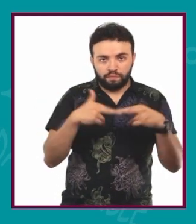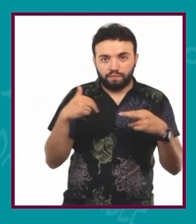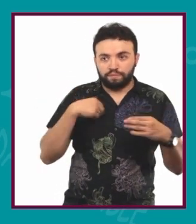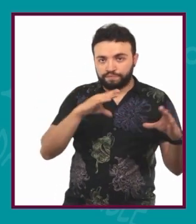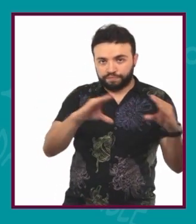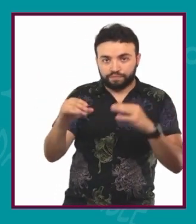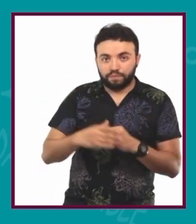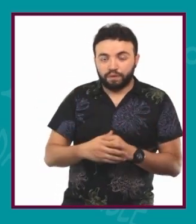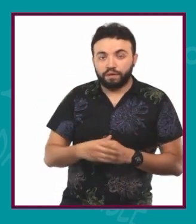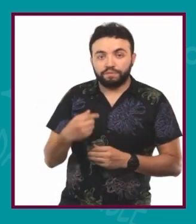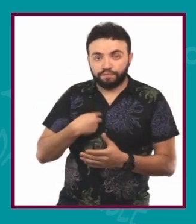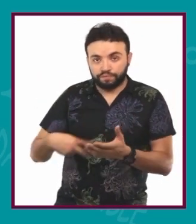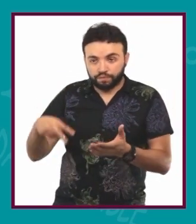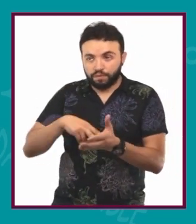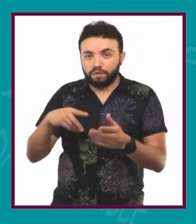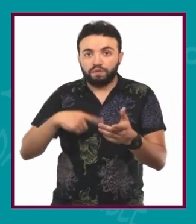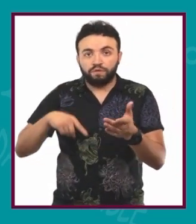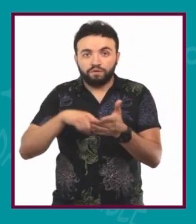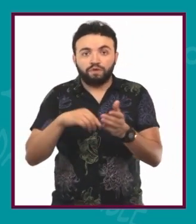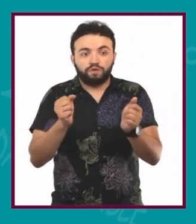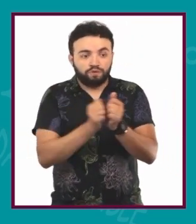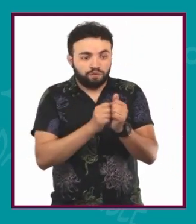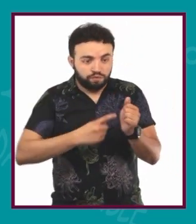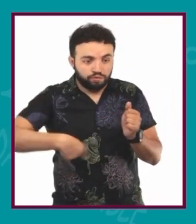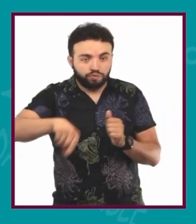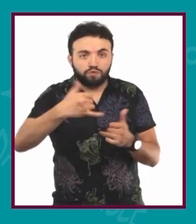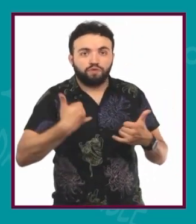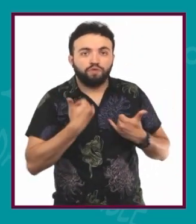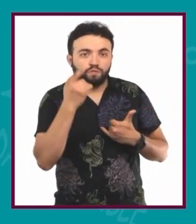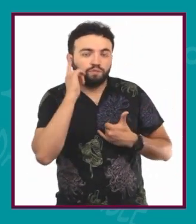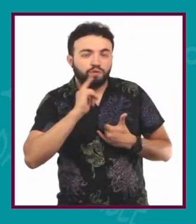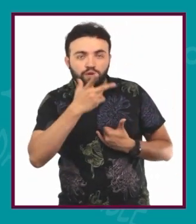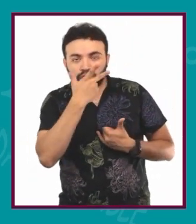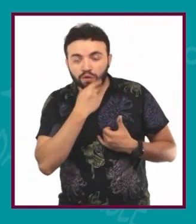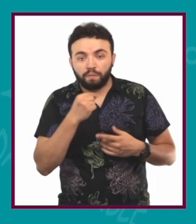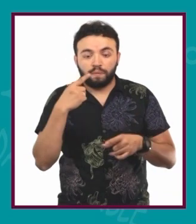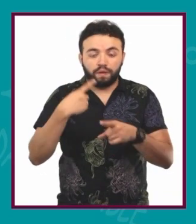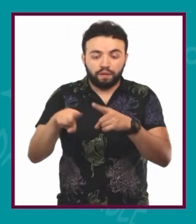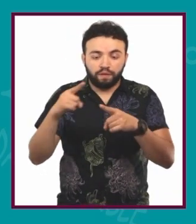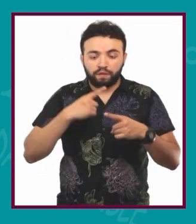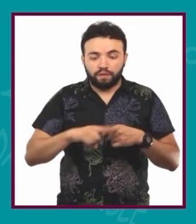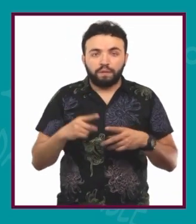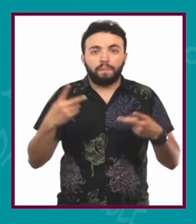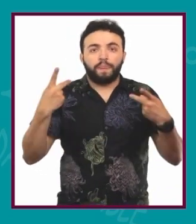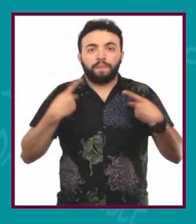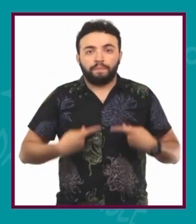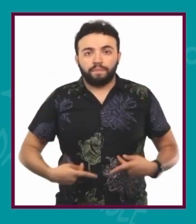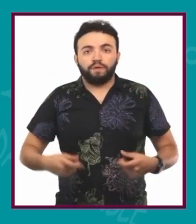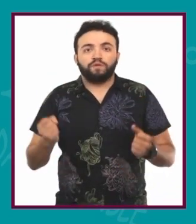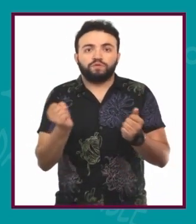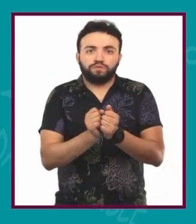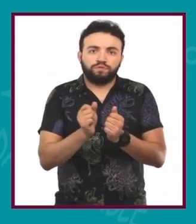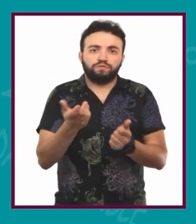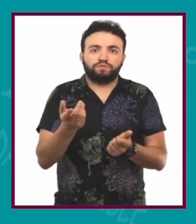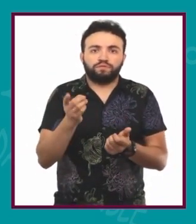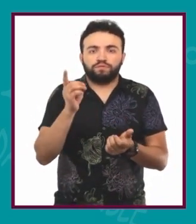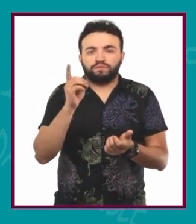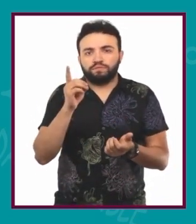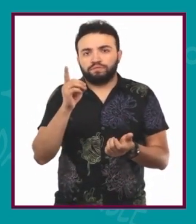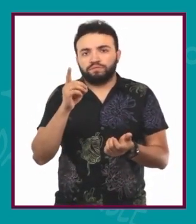entonces estar en un espacio con otros jóvenes, mujeres, hombres diferentes, personas con capacidades